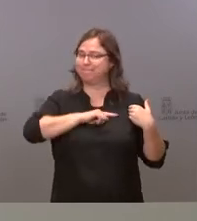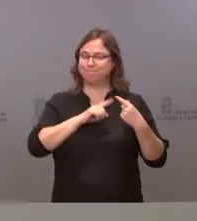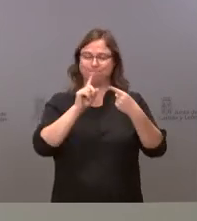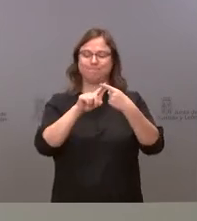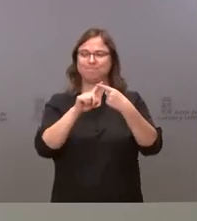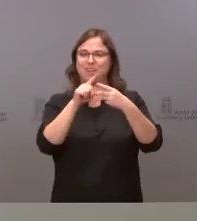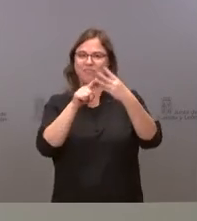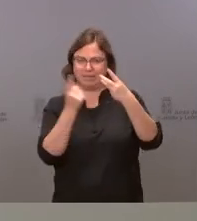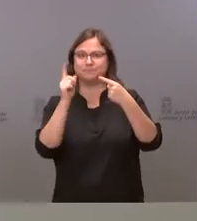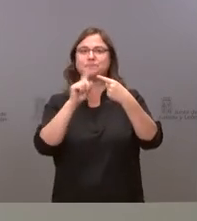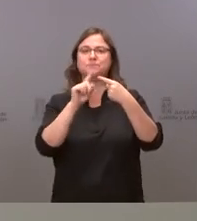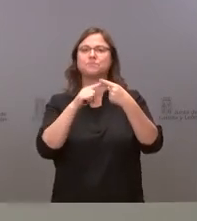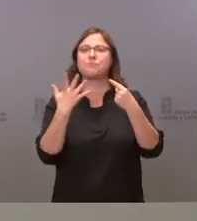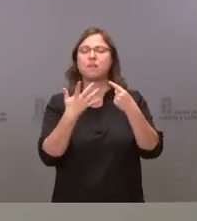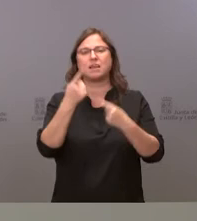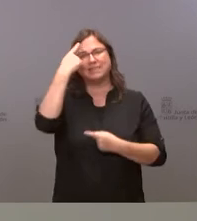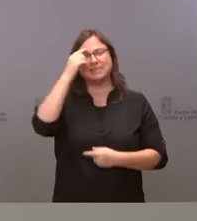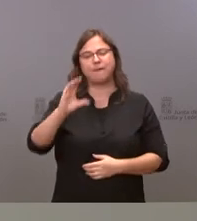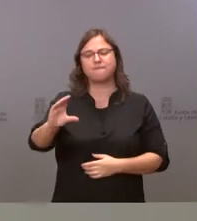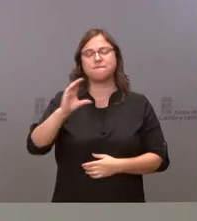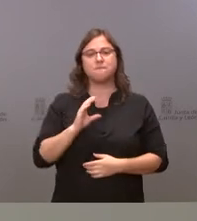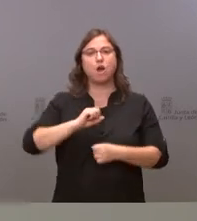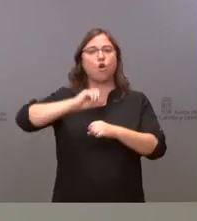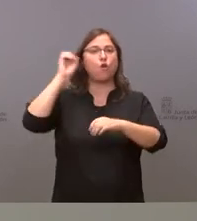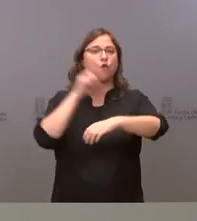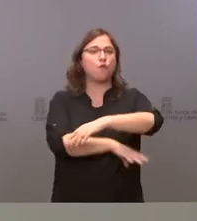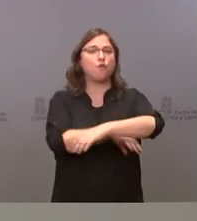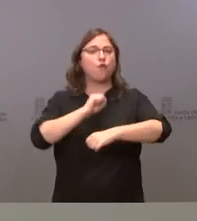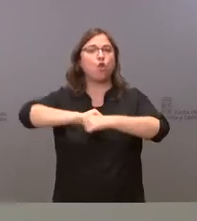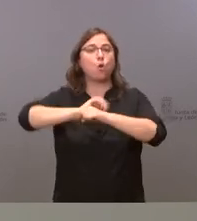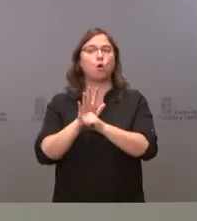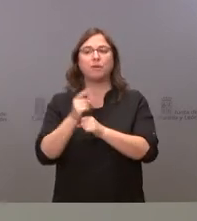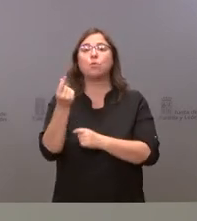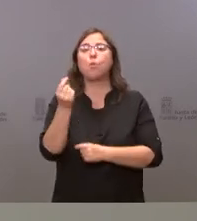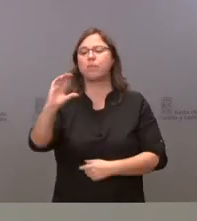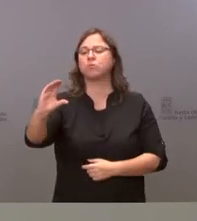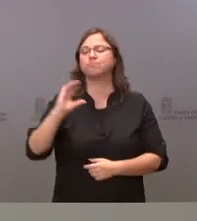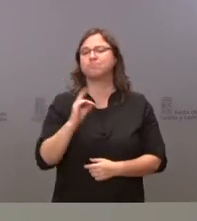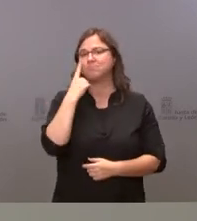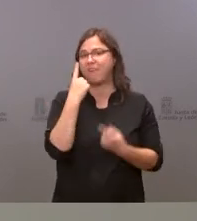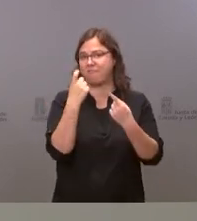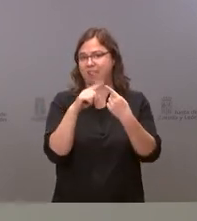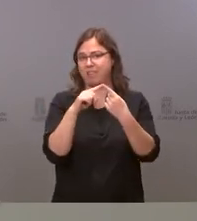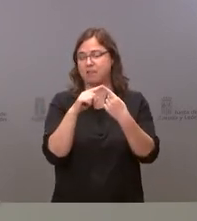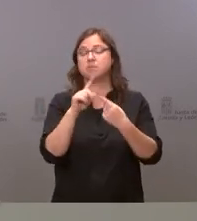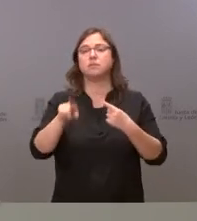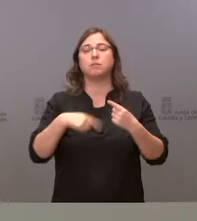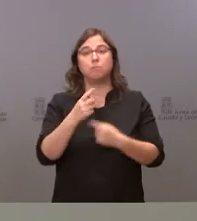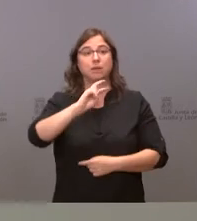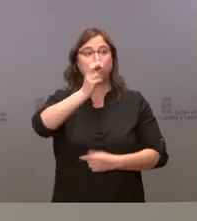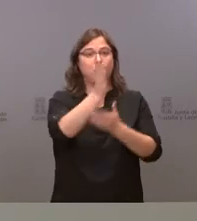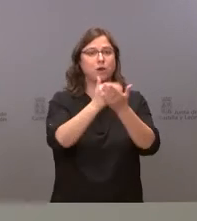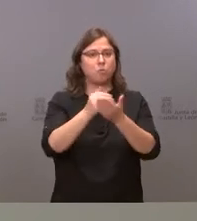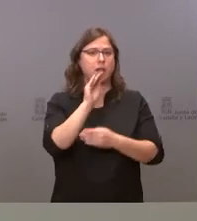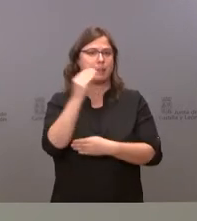de ellas es conocer la dotación de ese fondo COVID que hemos demandado y que también han demandado posteriormente otras comunidades